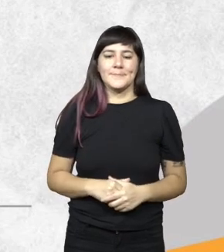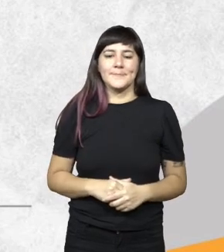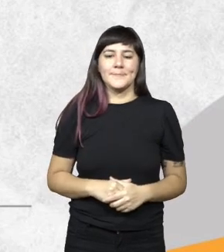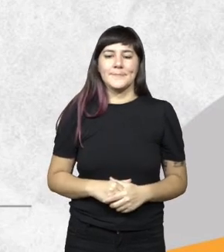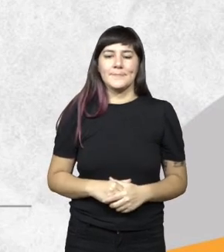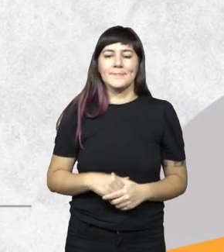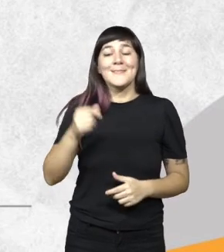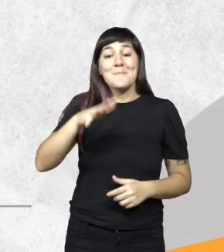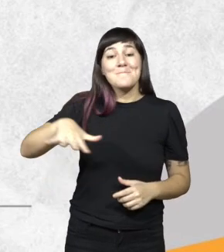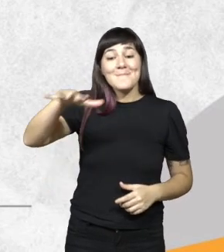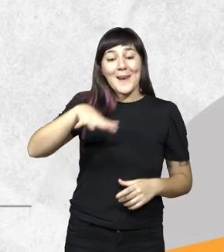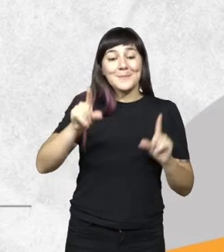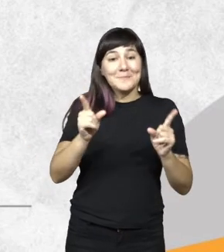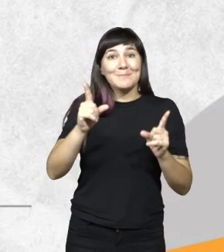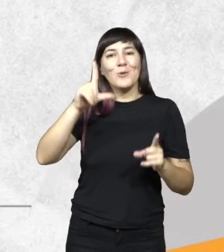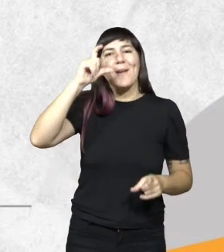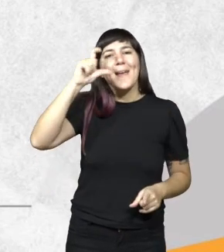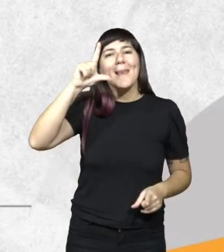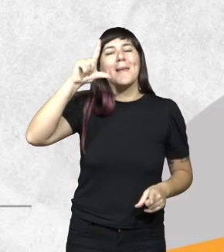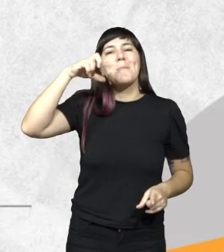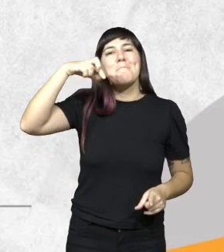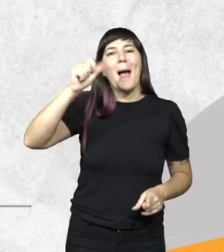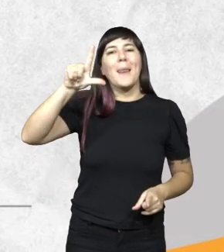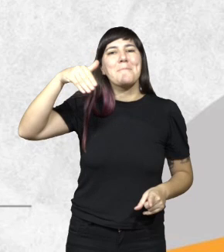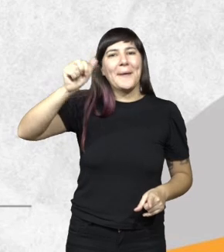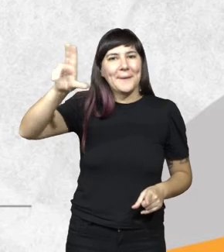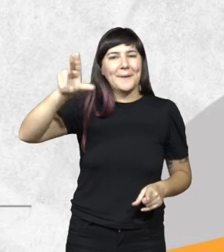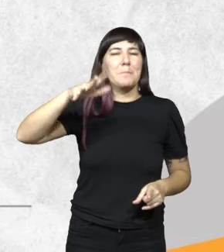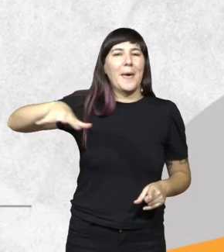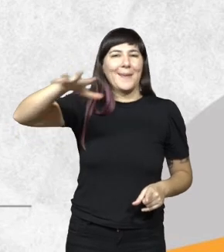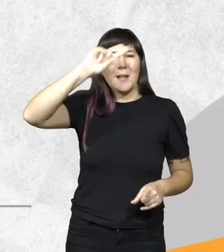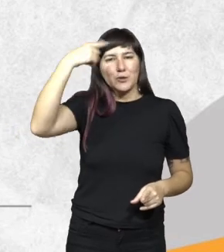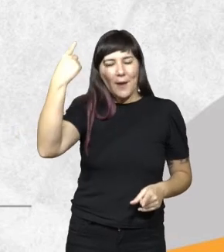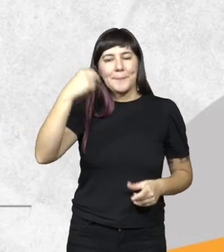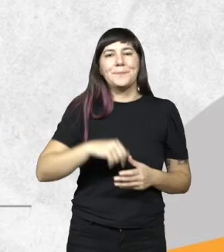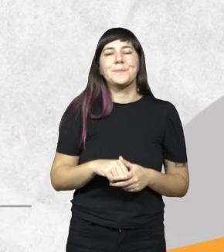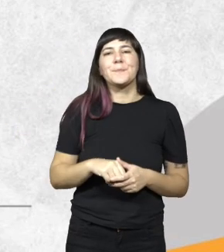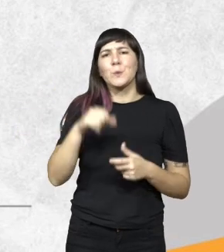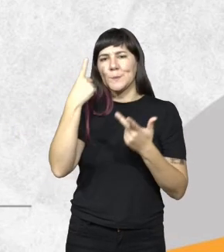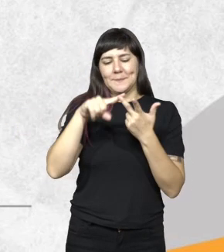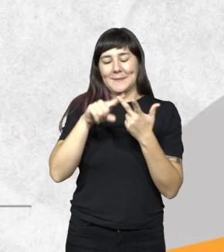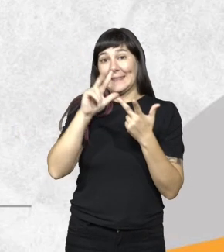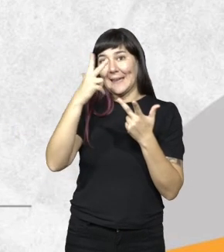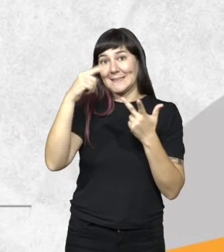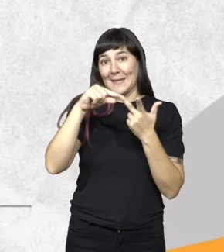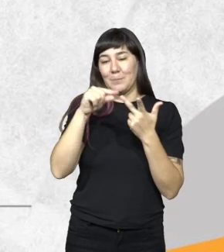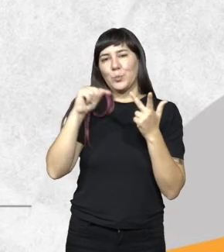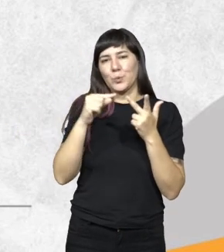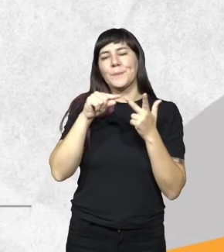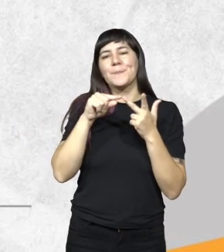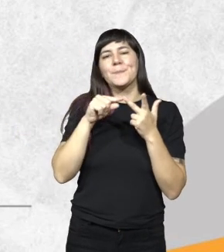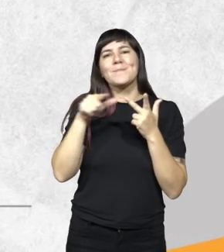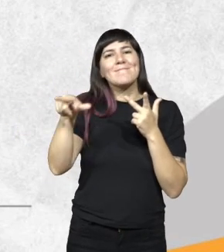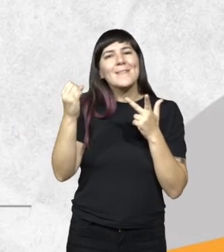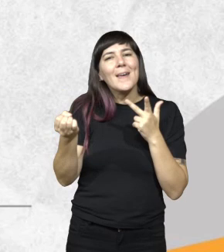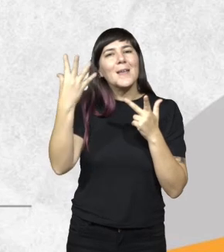Parque Nacional Laguna del Palmar y el tercer punto que habíamos visto era